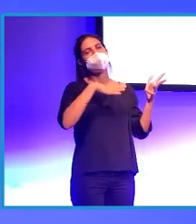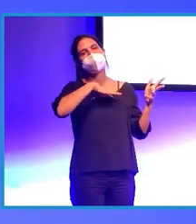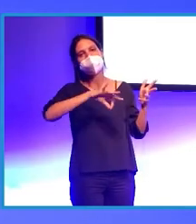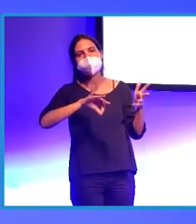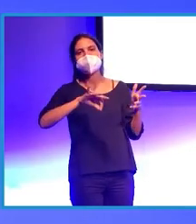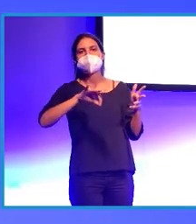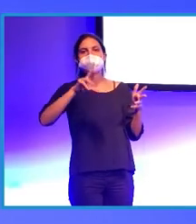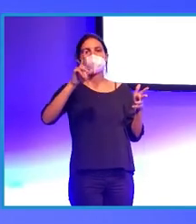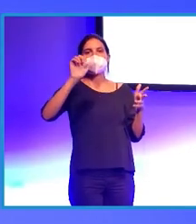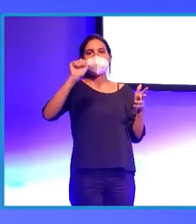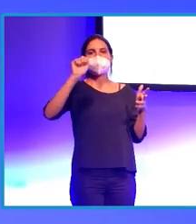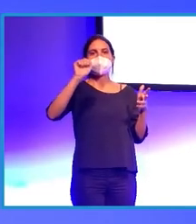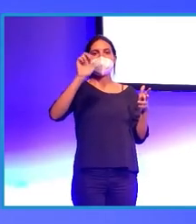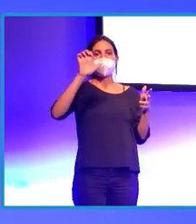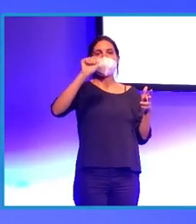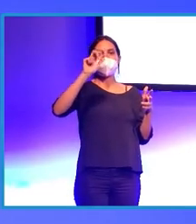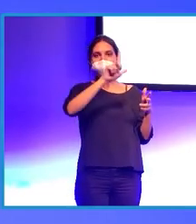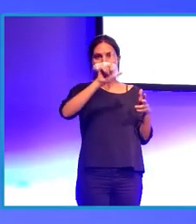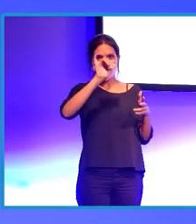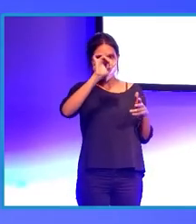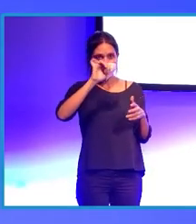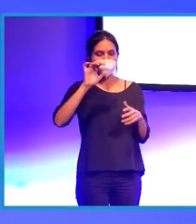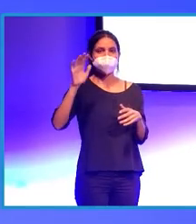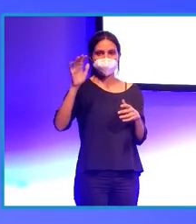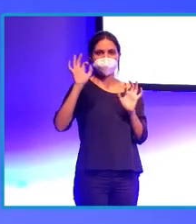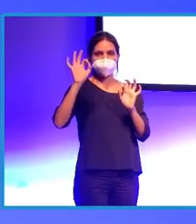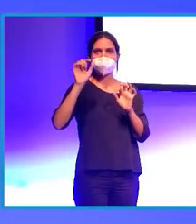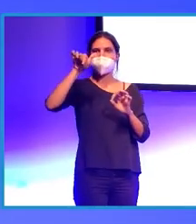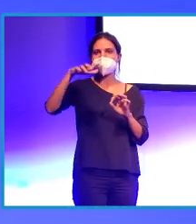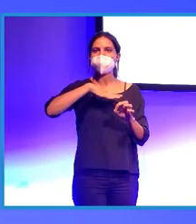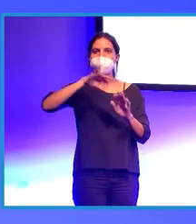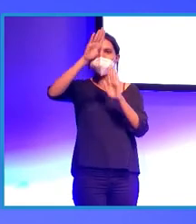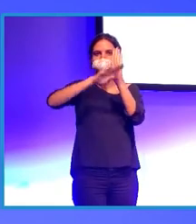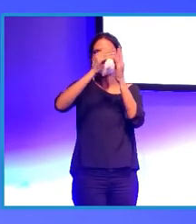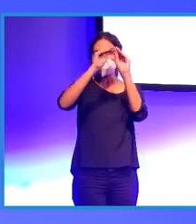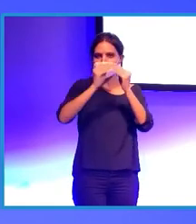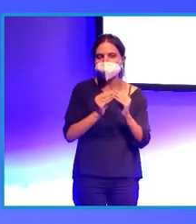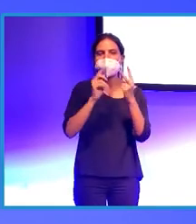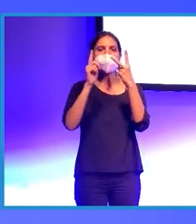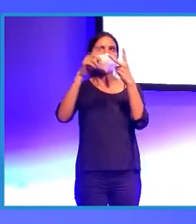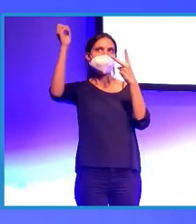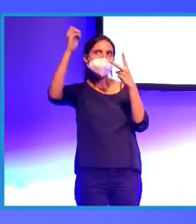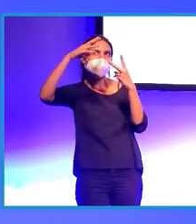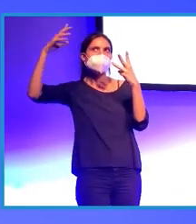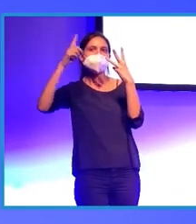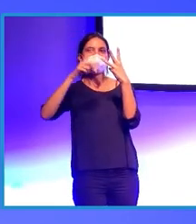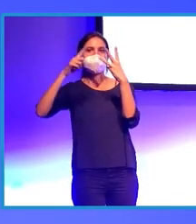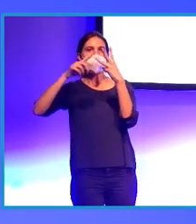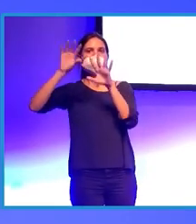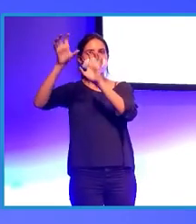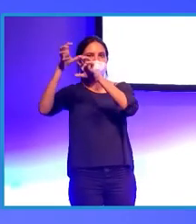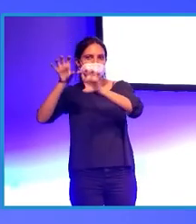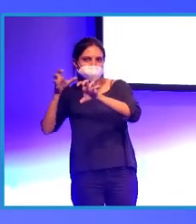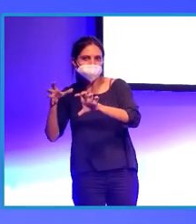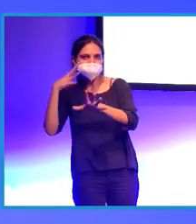Engine como principal. Porque ahí tienes un poco de programación, tienes iluminación, texturizado, materiales y demás. Pero,